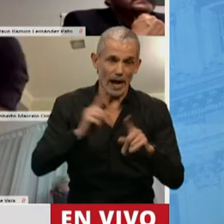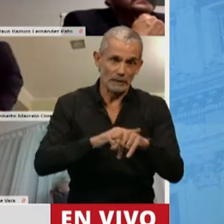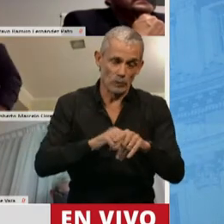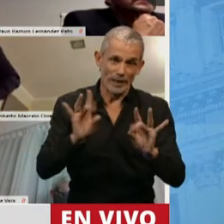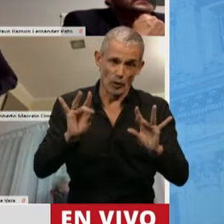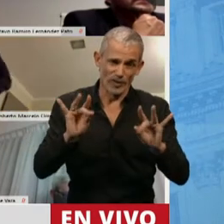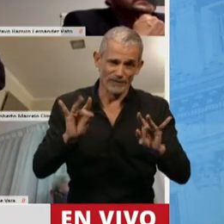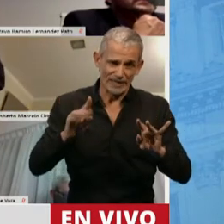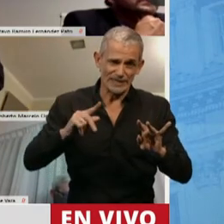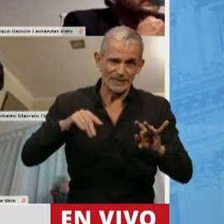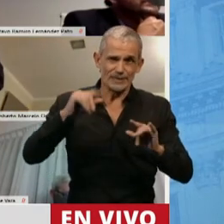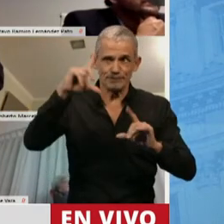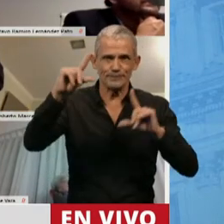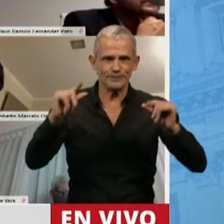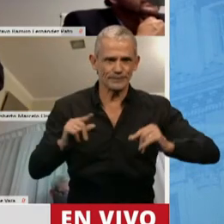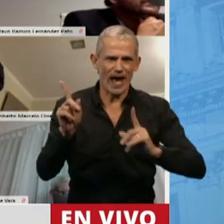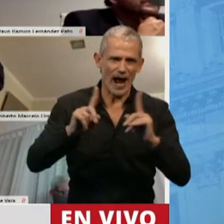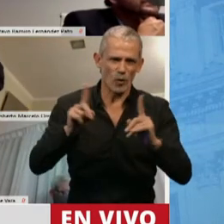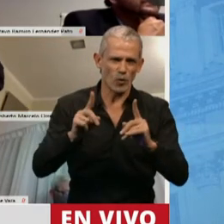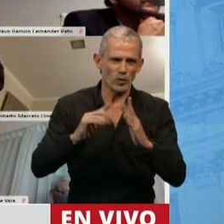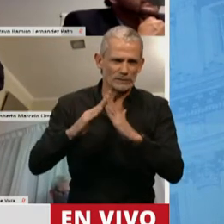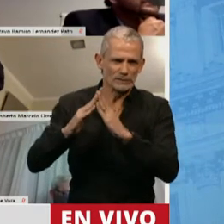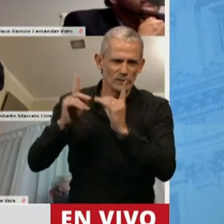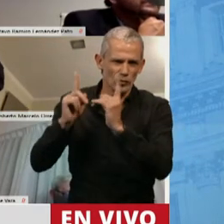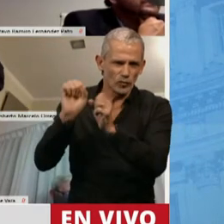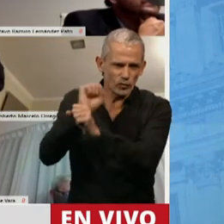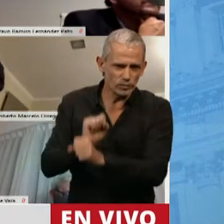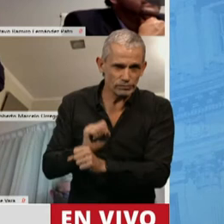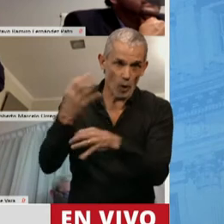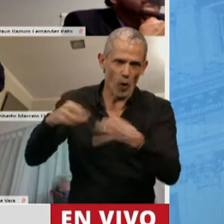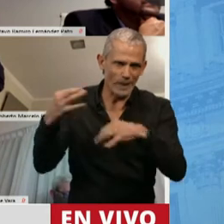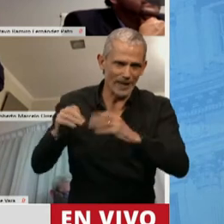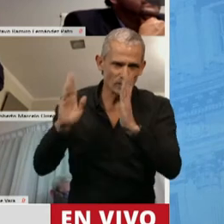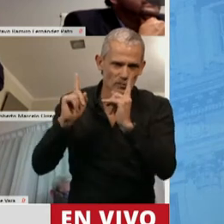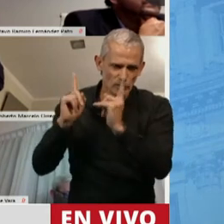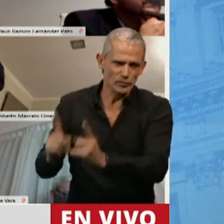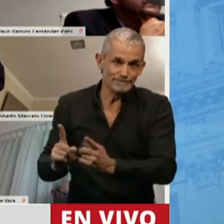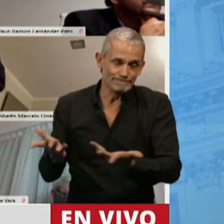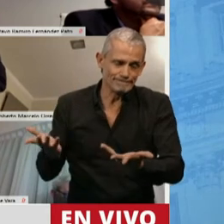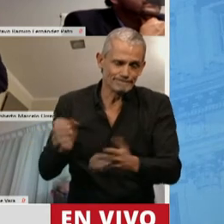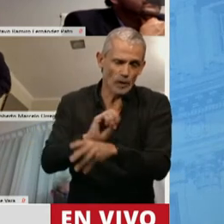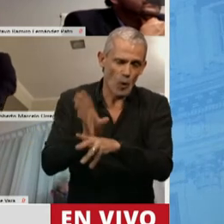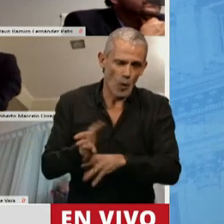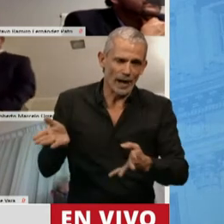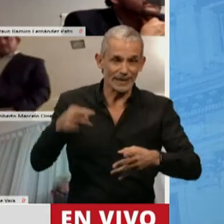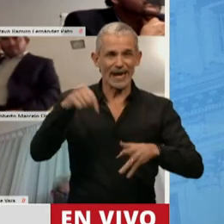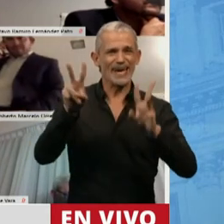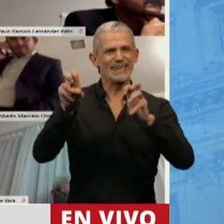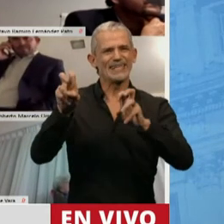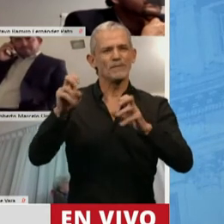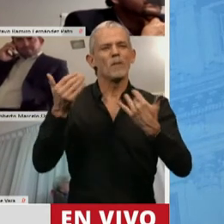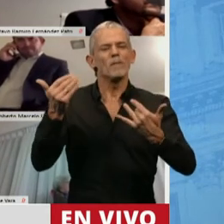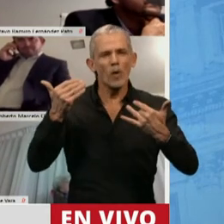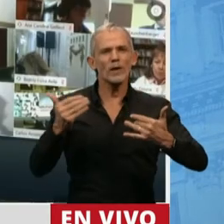viviendo en los lugares del país que todavía están con aislamiento social preventivo y obligatorio, también es cierto que este es un tema que nos permite hablar